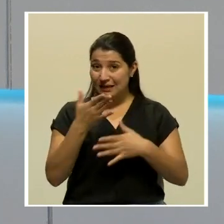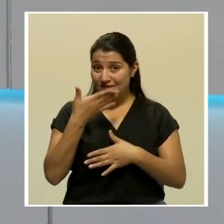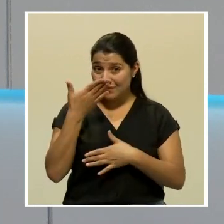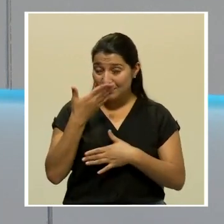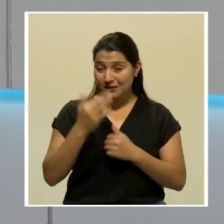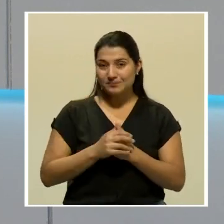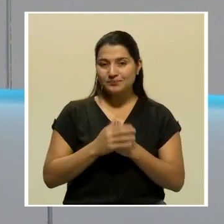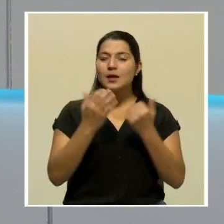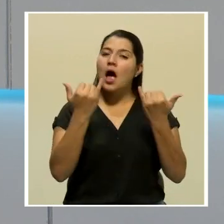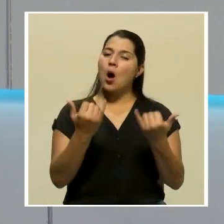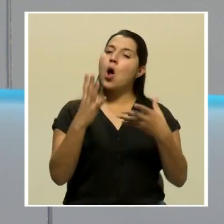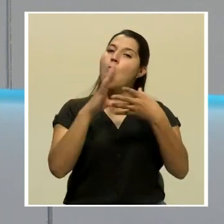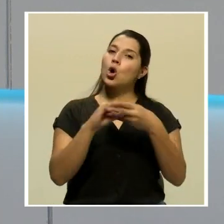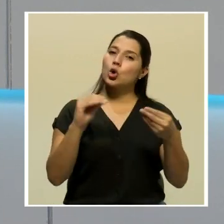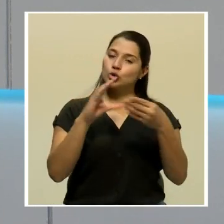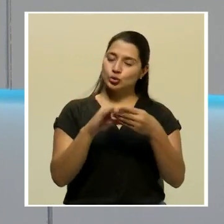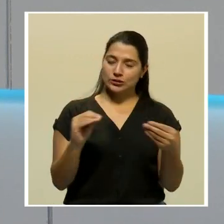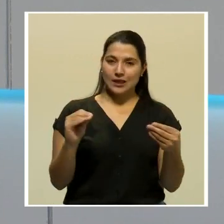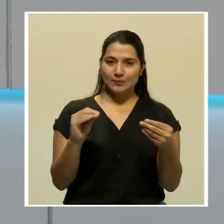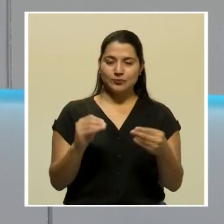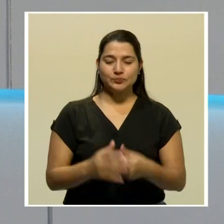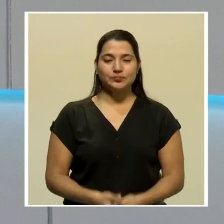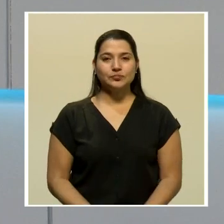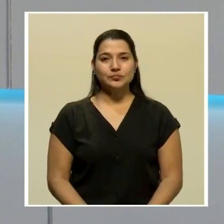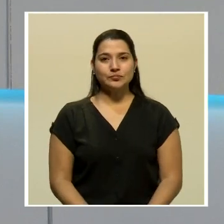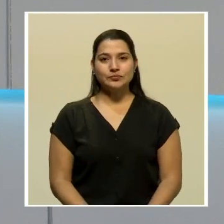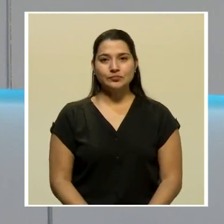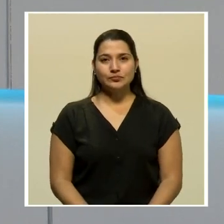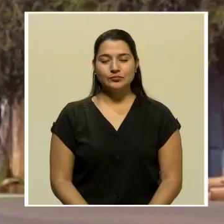Se lo contamos en la siguiente información.